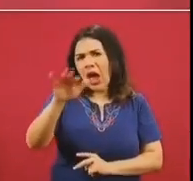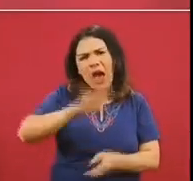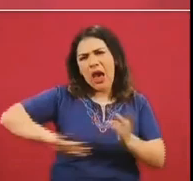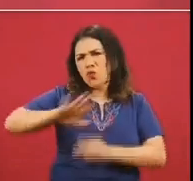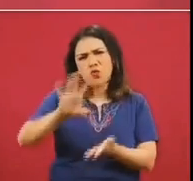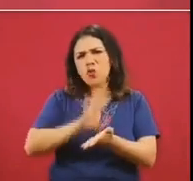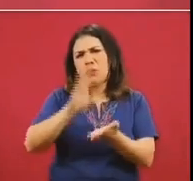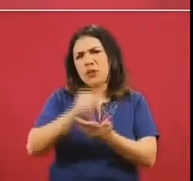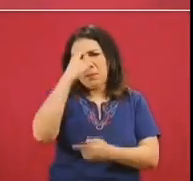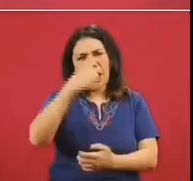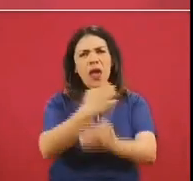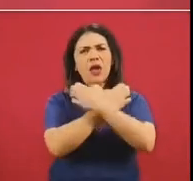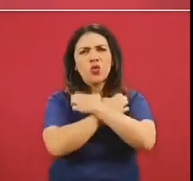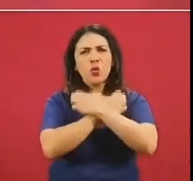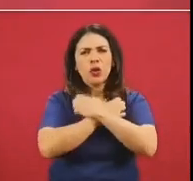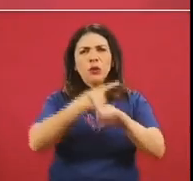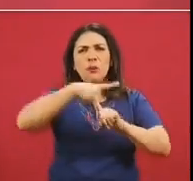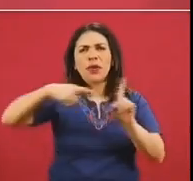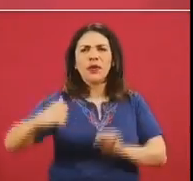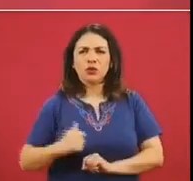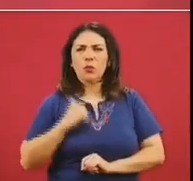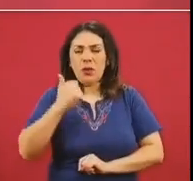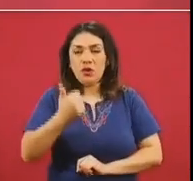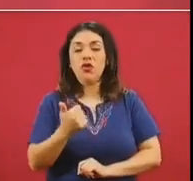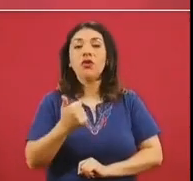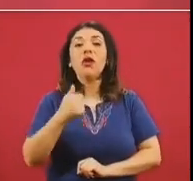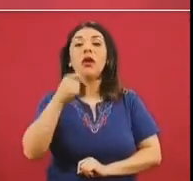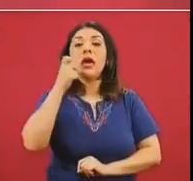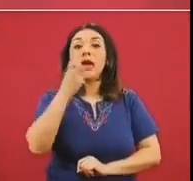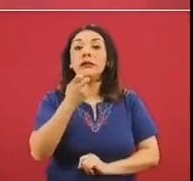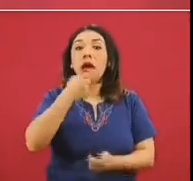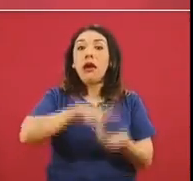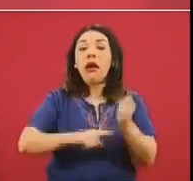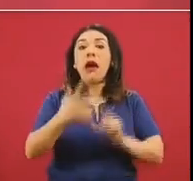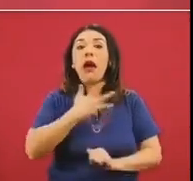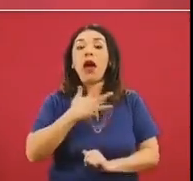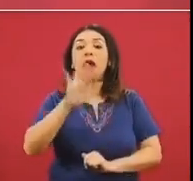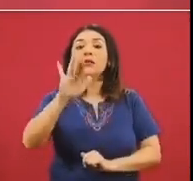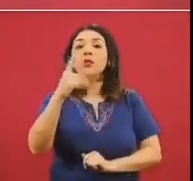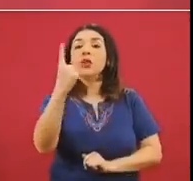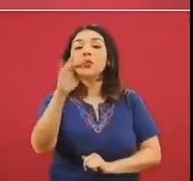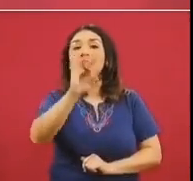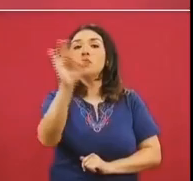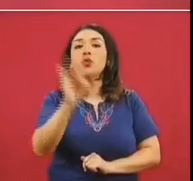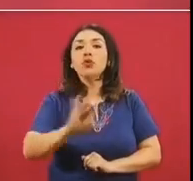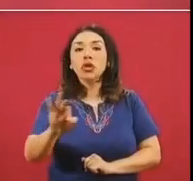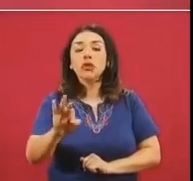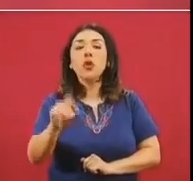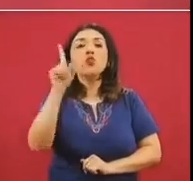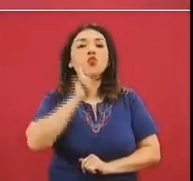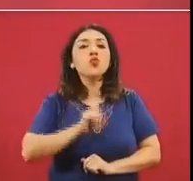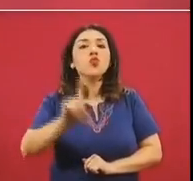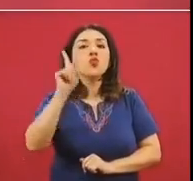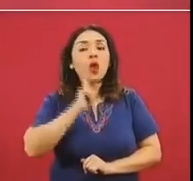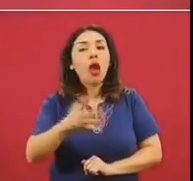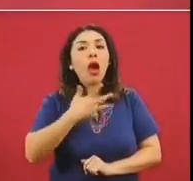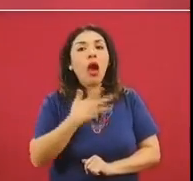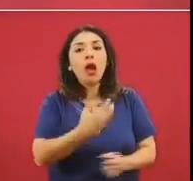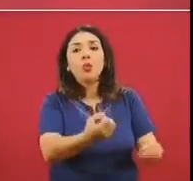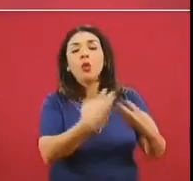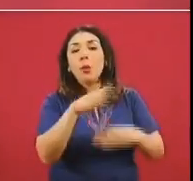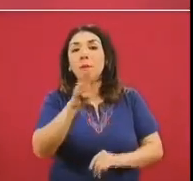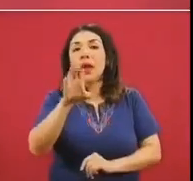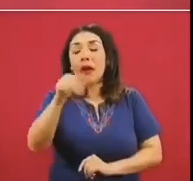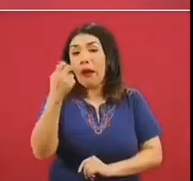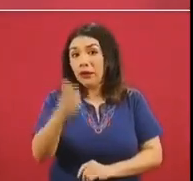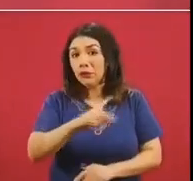educación media superior, hay 51 por ciento de mujeres. Este programa